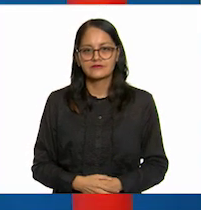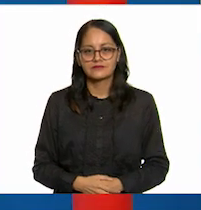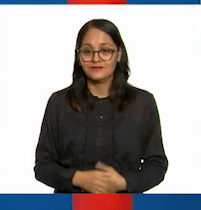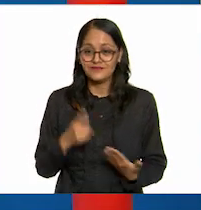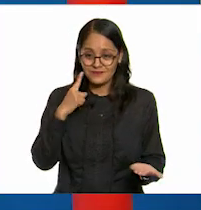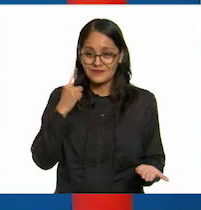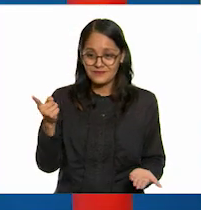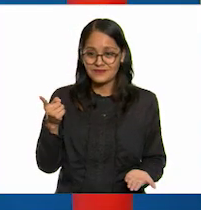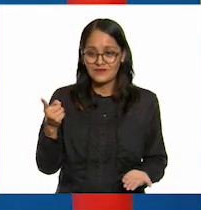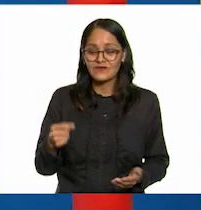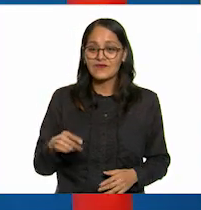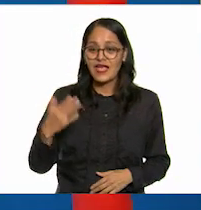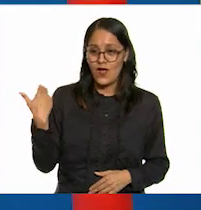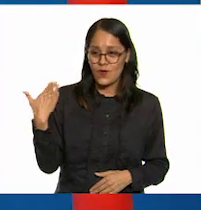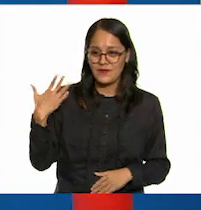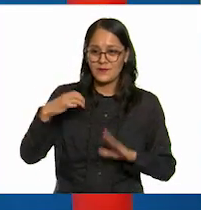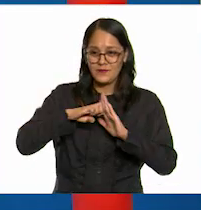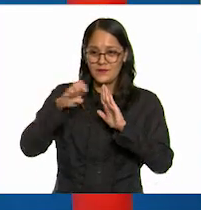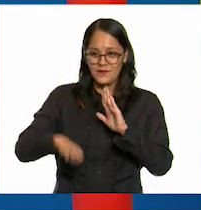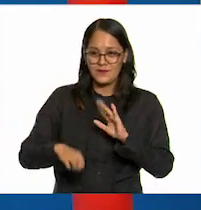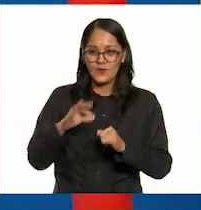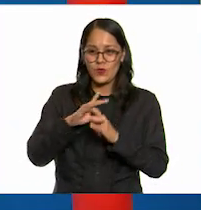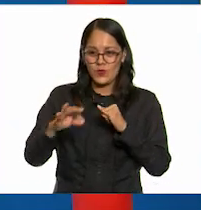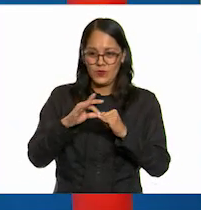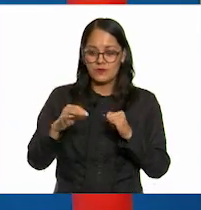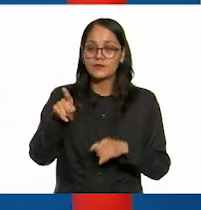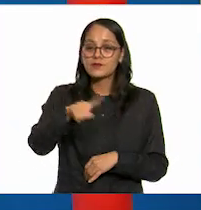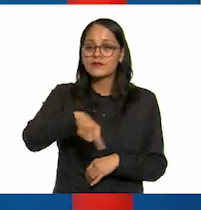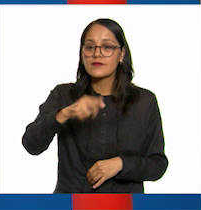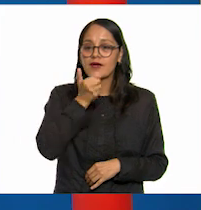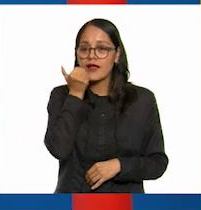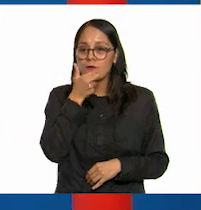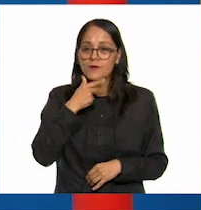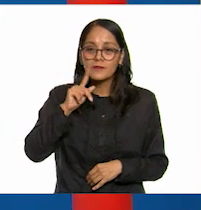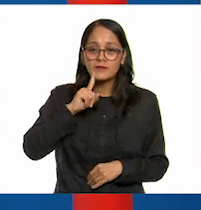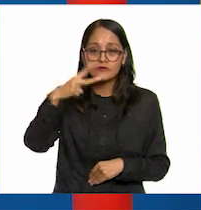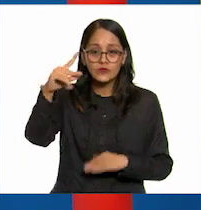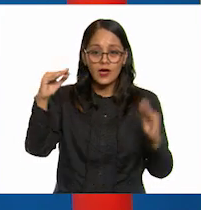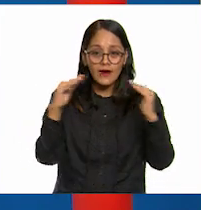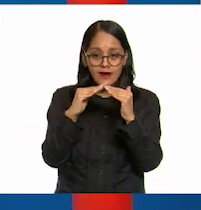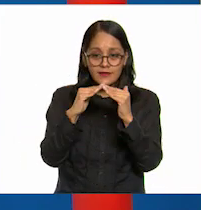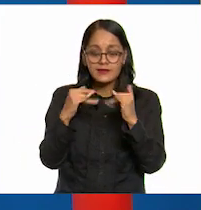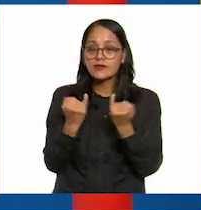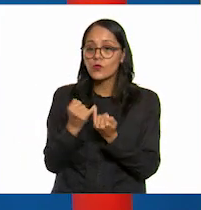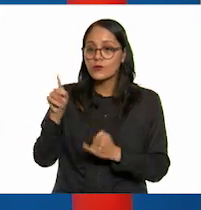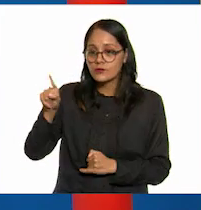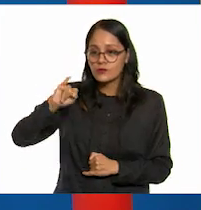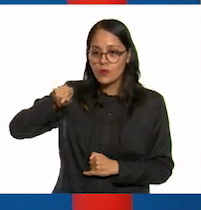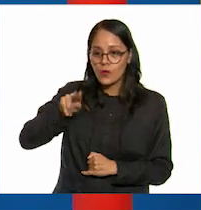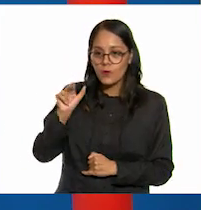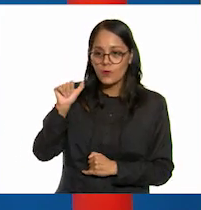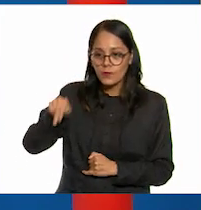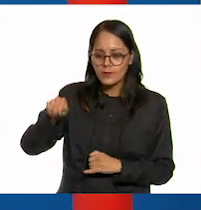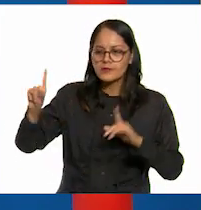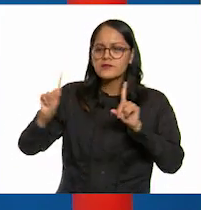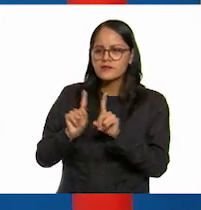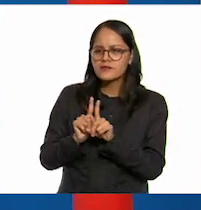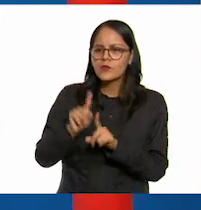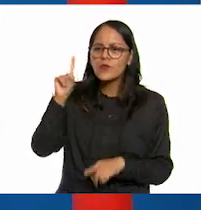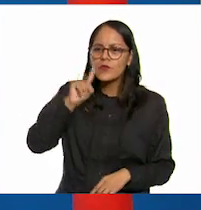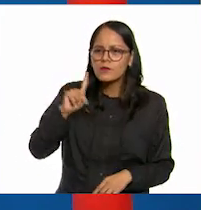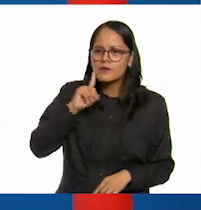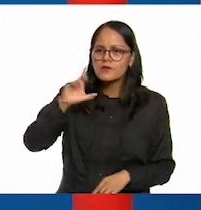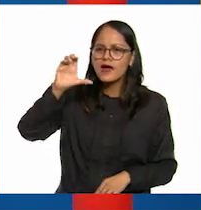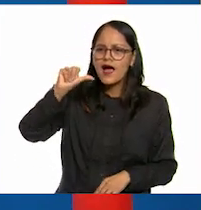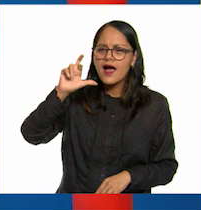analicemos el ejemplo final alumnas y alumnos allá desde sus casas y a ti juan carlos aquí conmigo que comentó carola